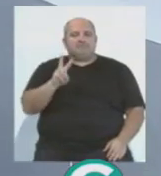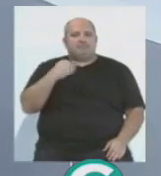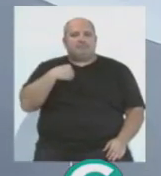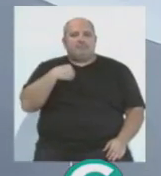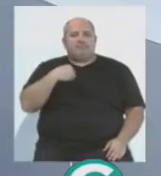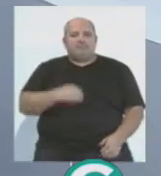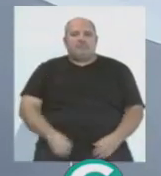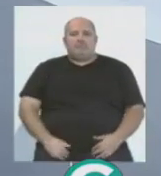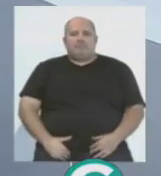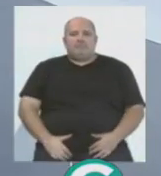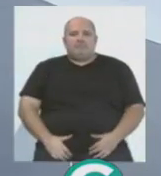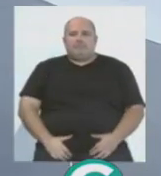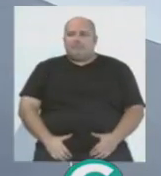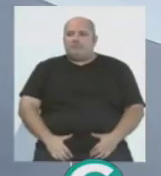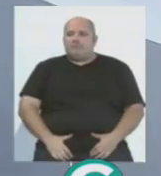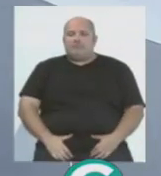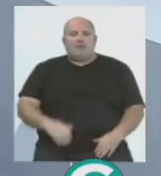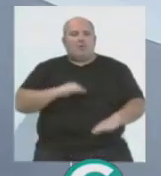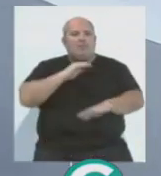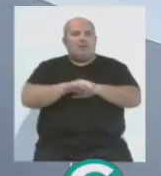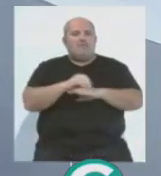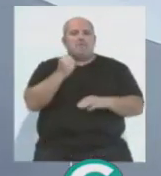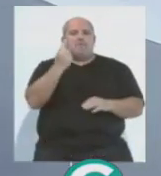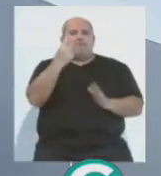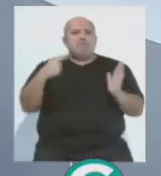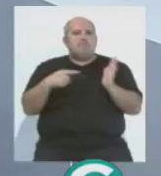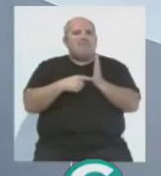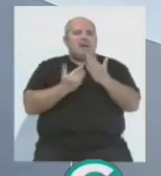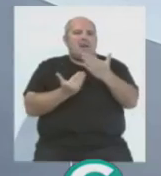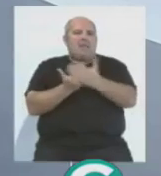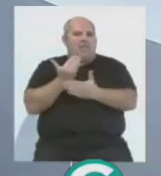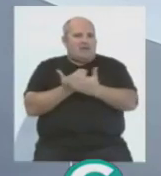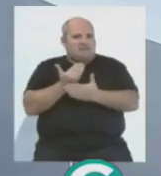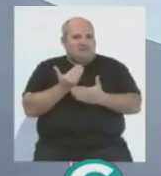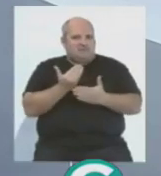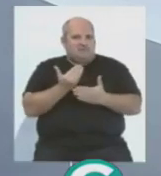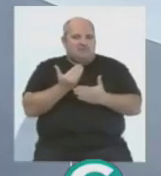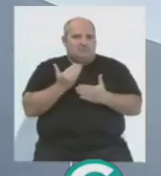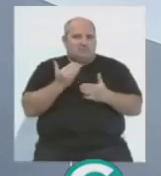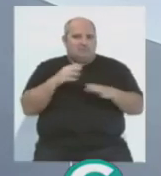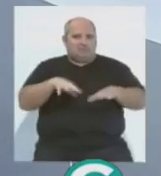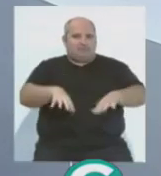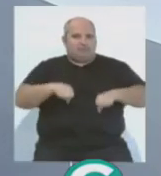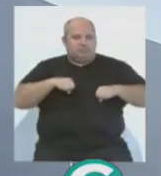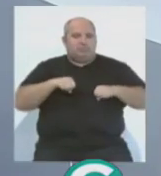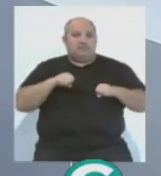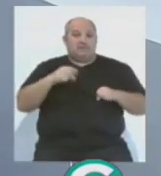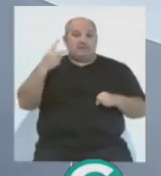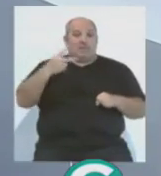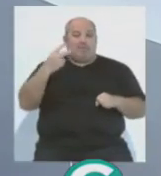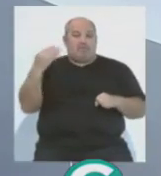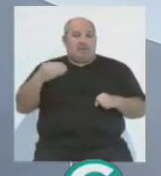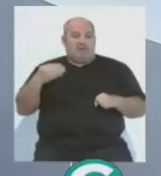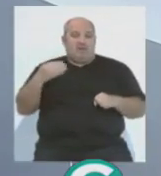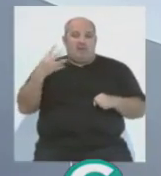justamente, ha cumplido mil días desde que llegó, estando en segunda B,